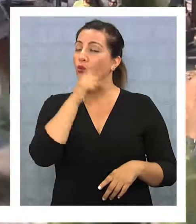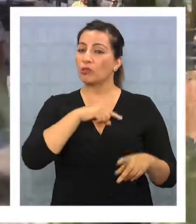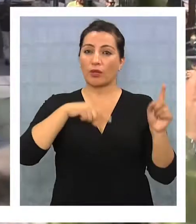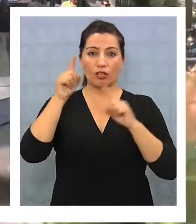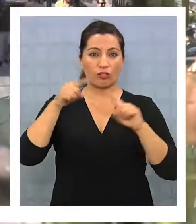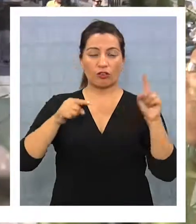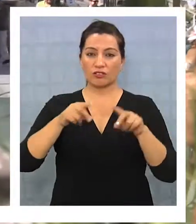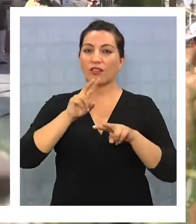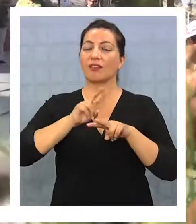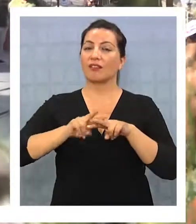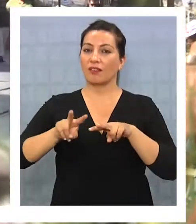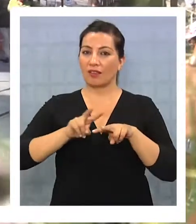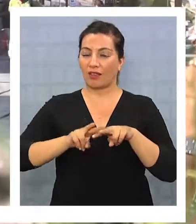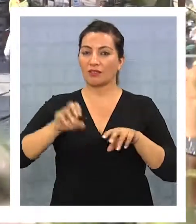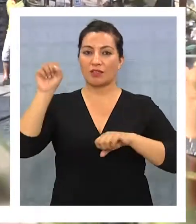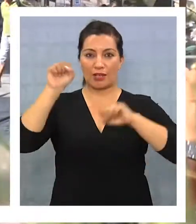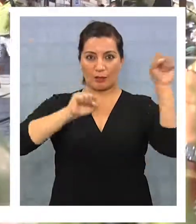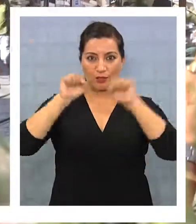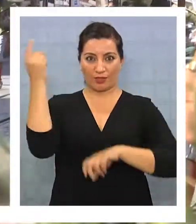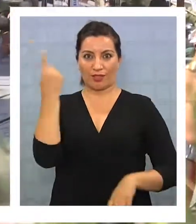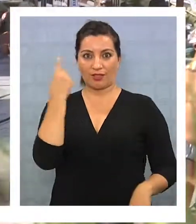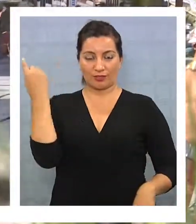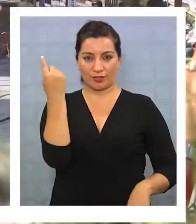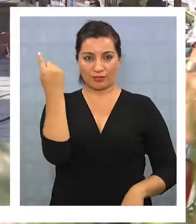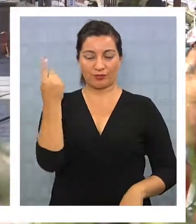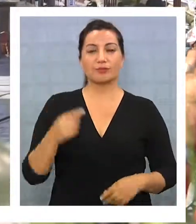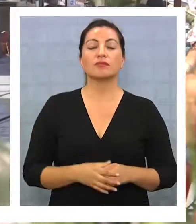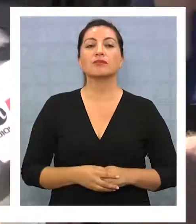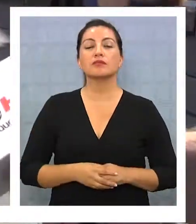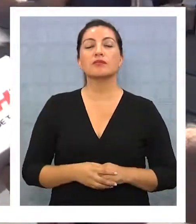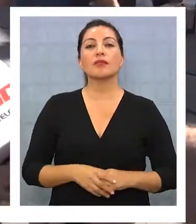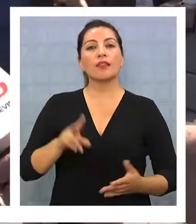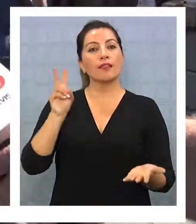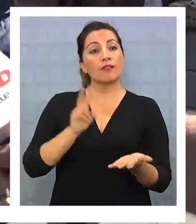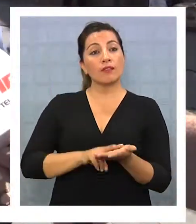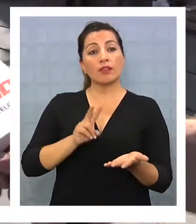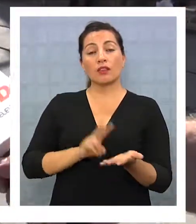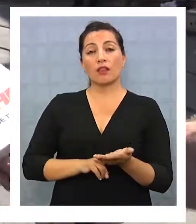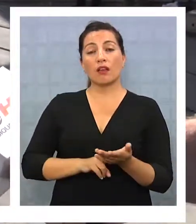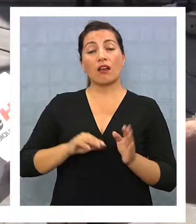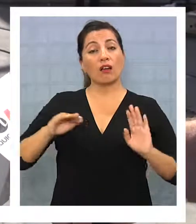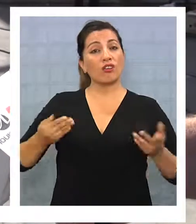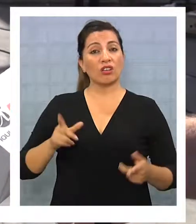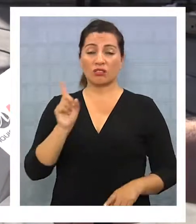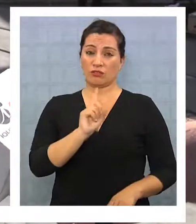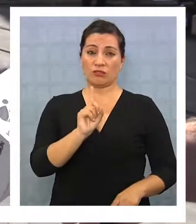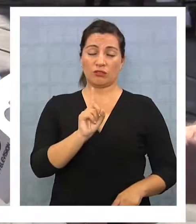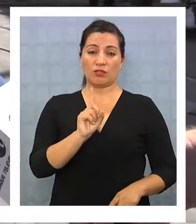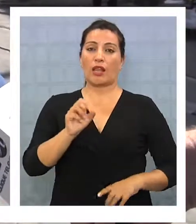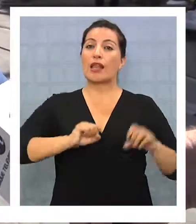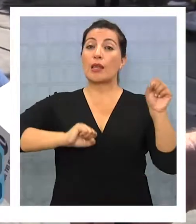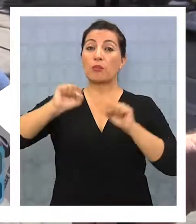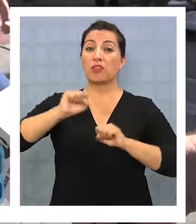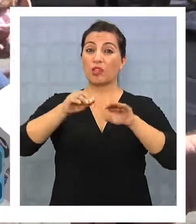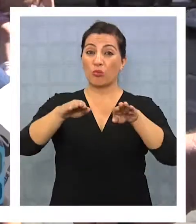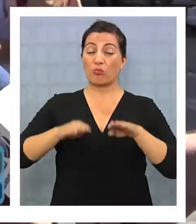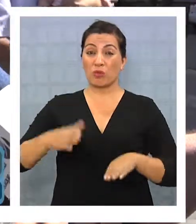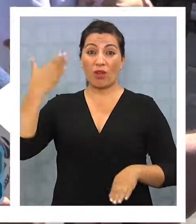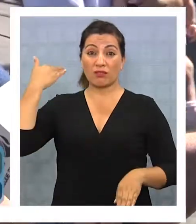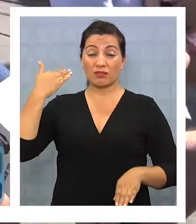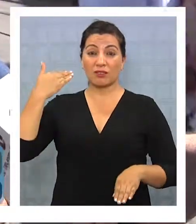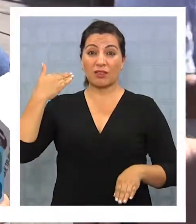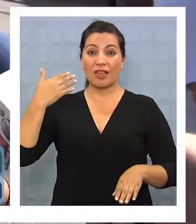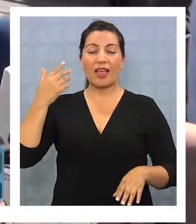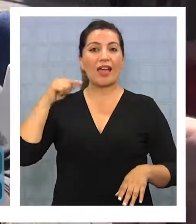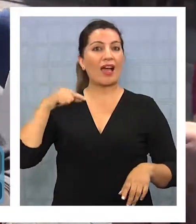los últimos acontecimientos que han sacudido a la política nacional. Francamente, ahora no, porque la política ya no está como antes, que